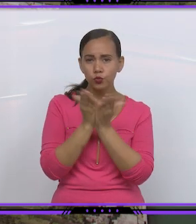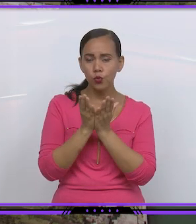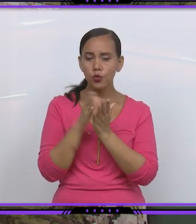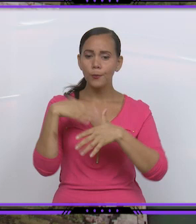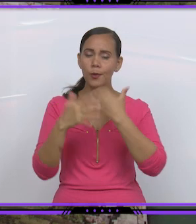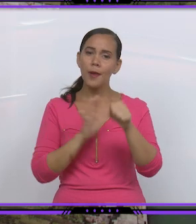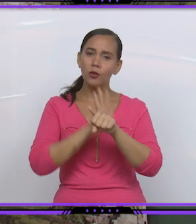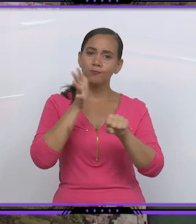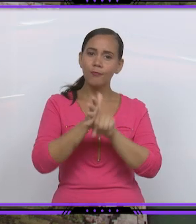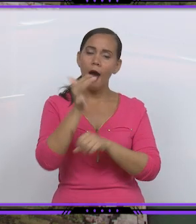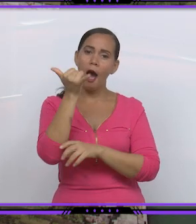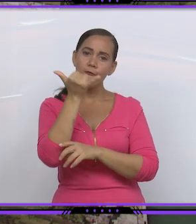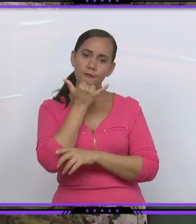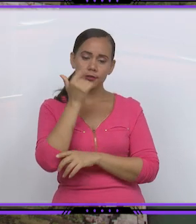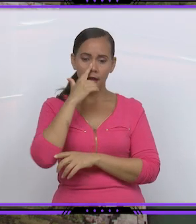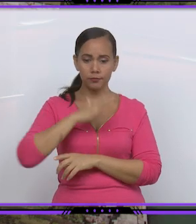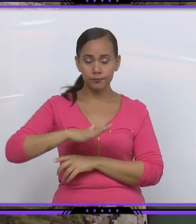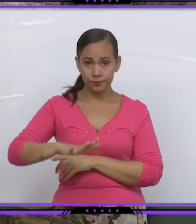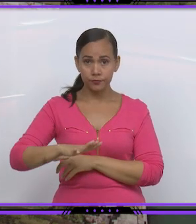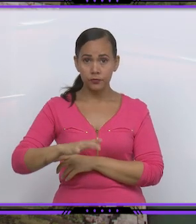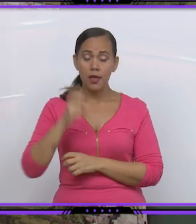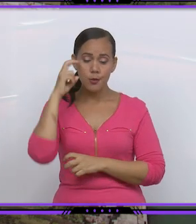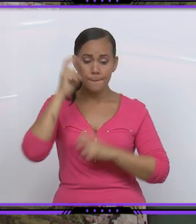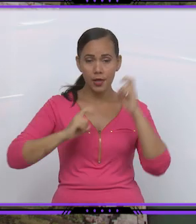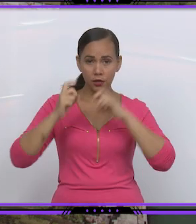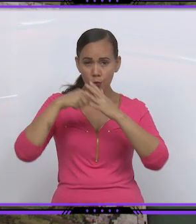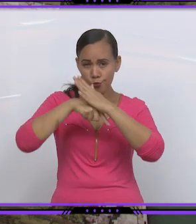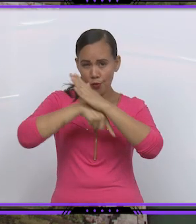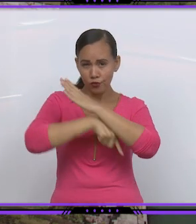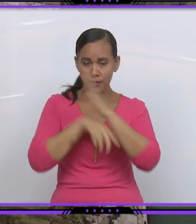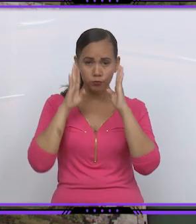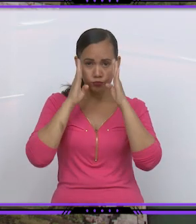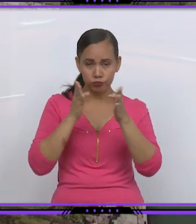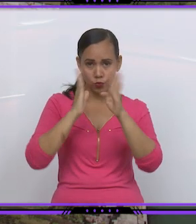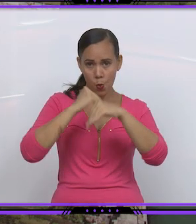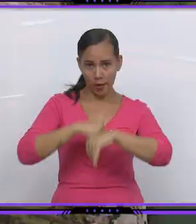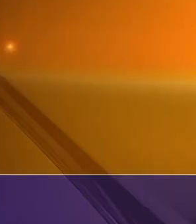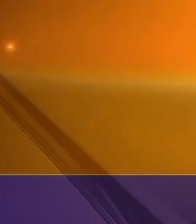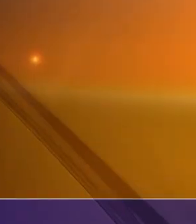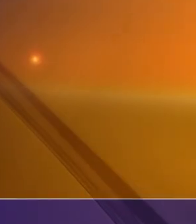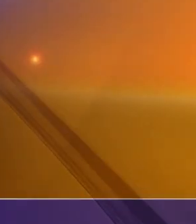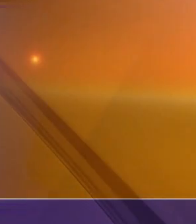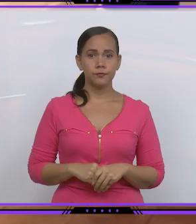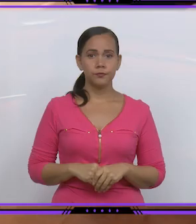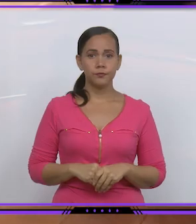continuidad a estudios del impacto de la COVID en la población pediátrica y profundizar en la investigación del autismo.